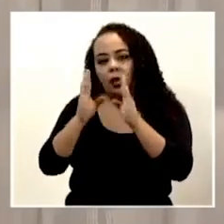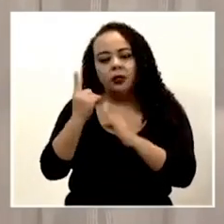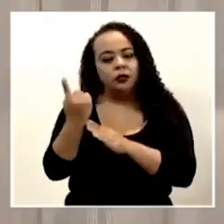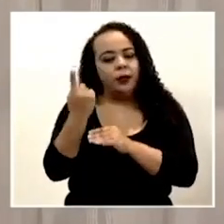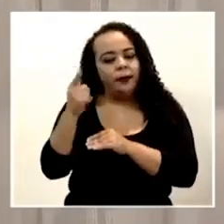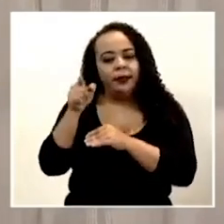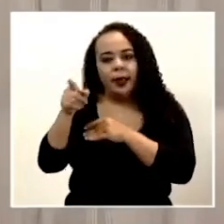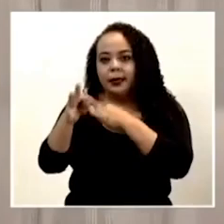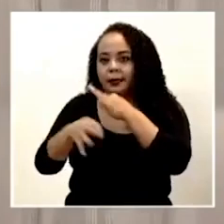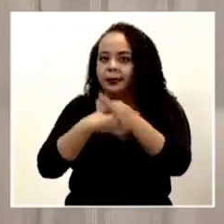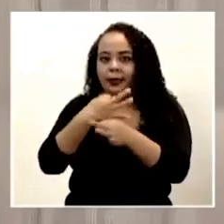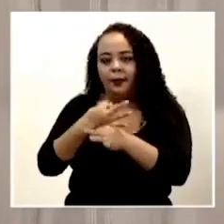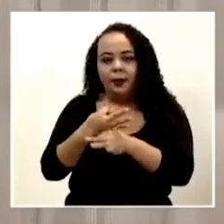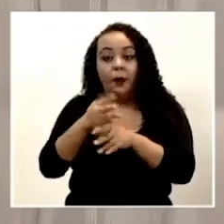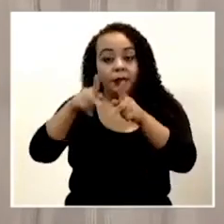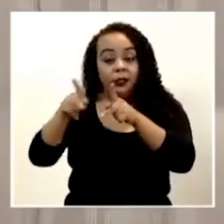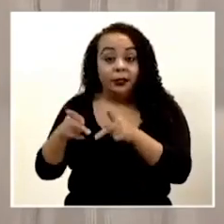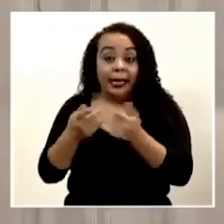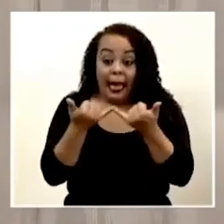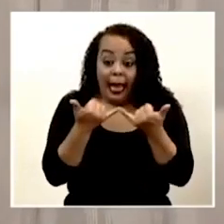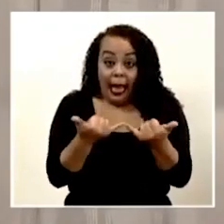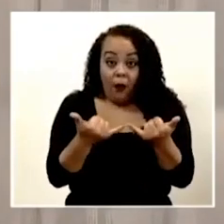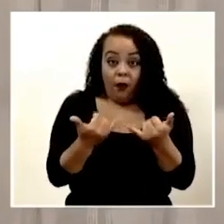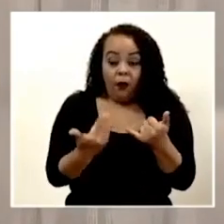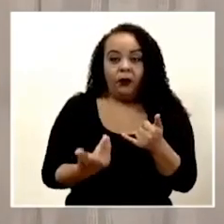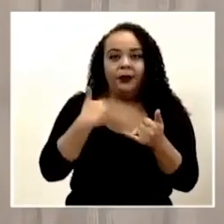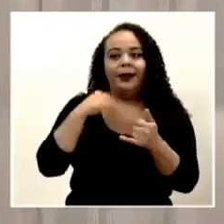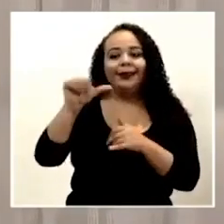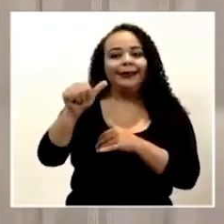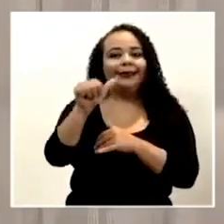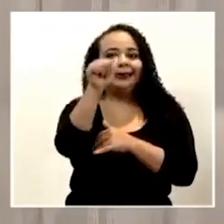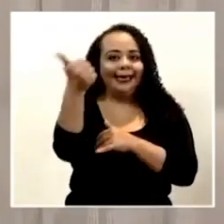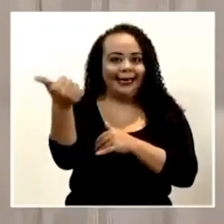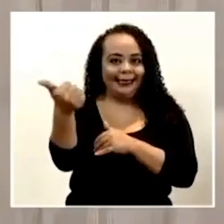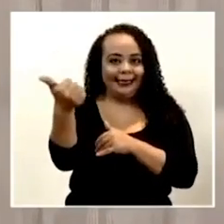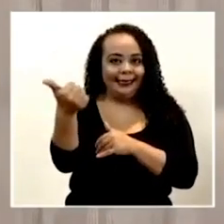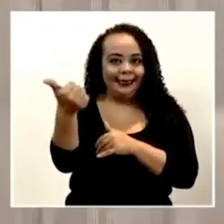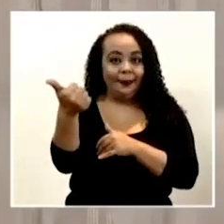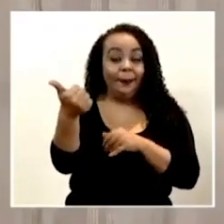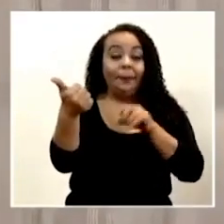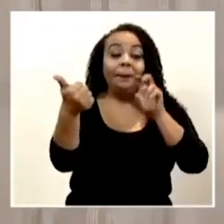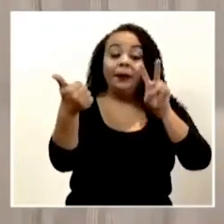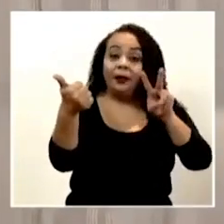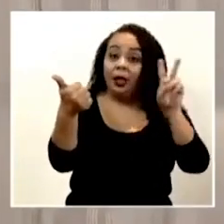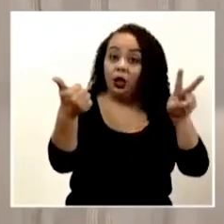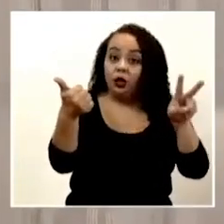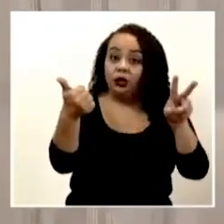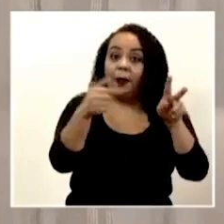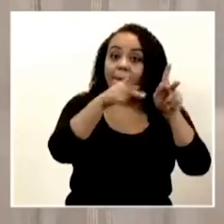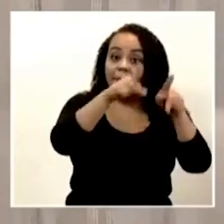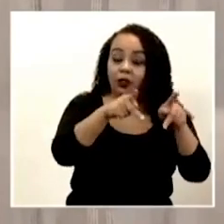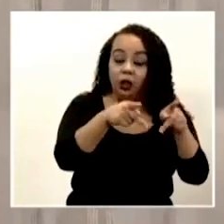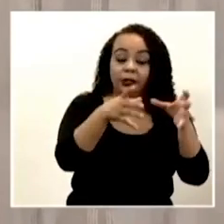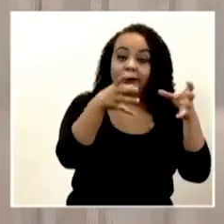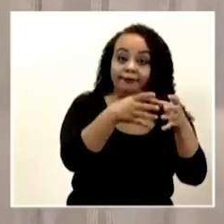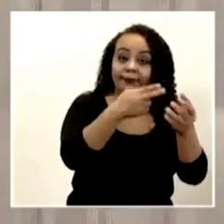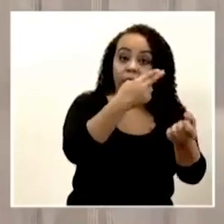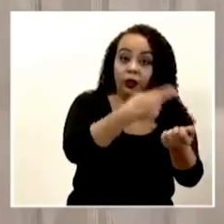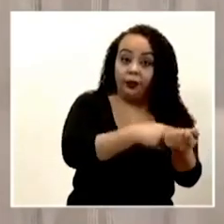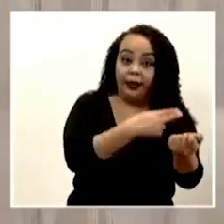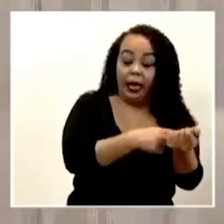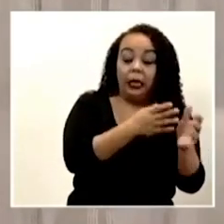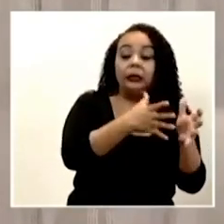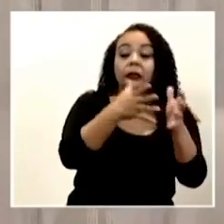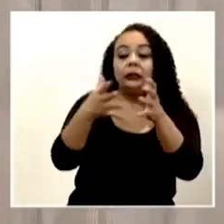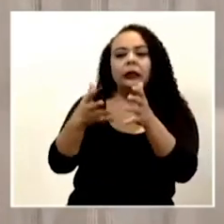ese tipo de pacientes. al día de hoy, tiene 10 de los 22 pacientes que hay confirmados en todo el